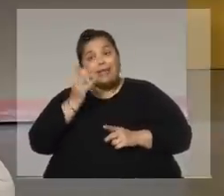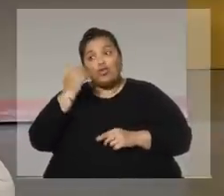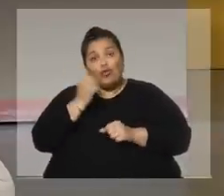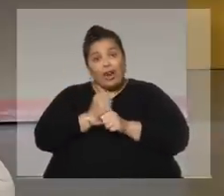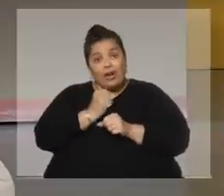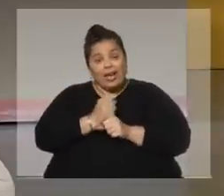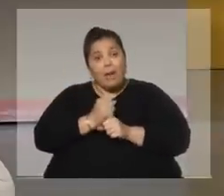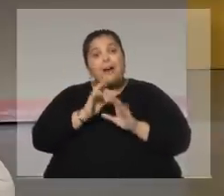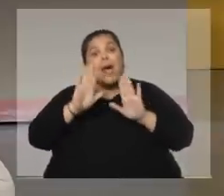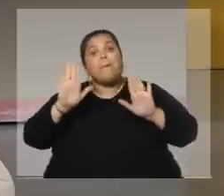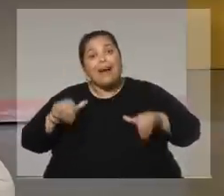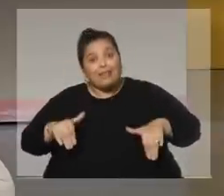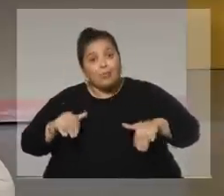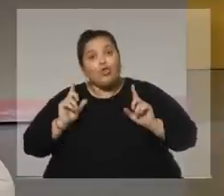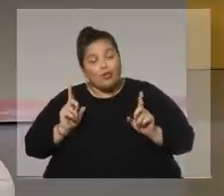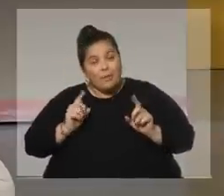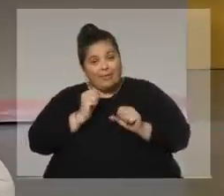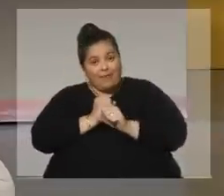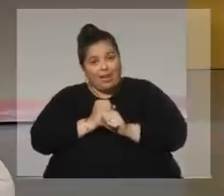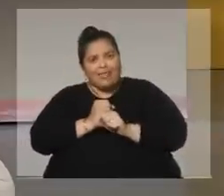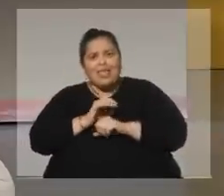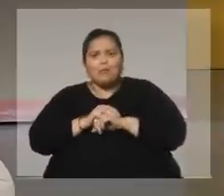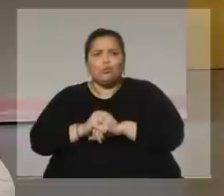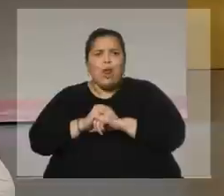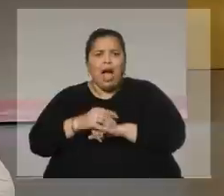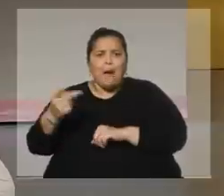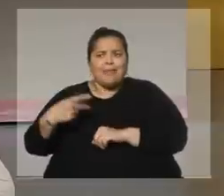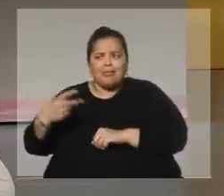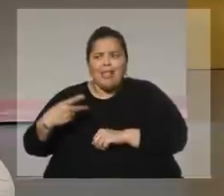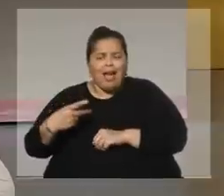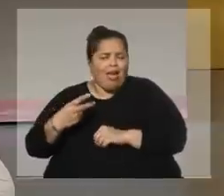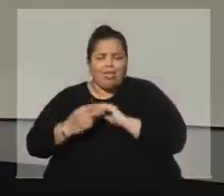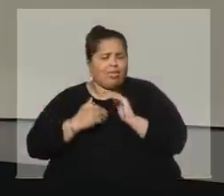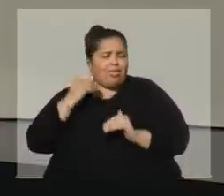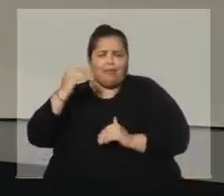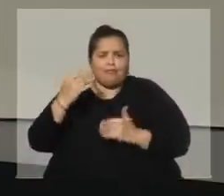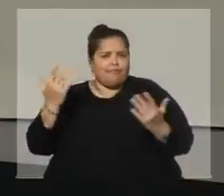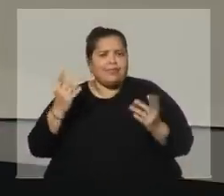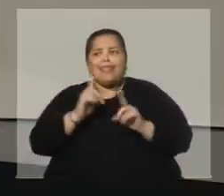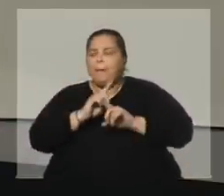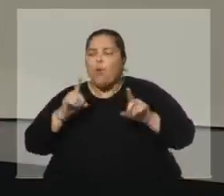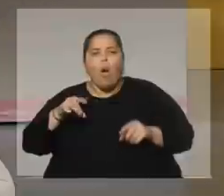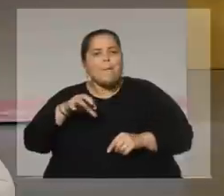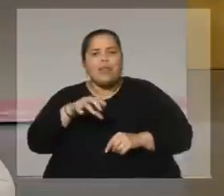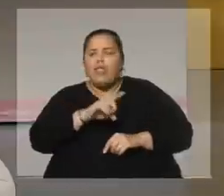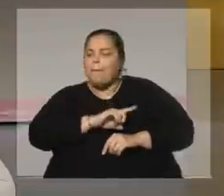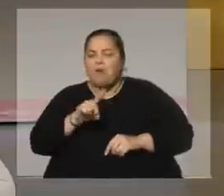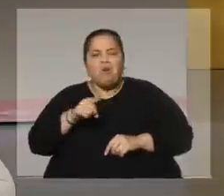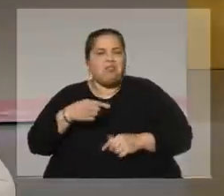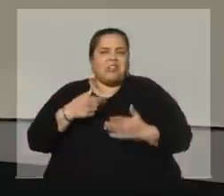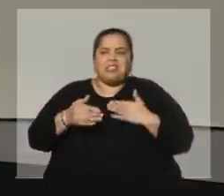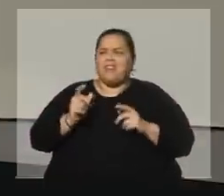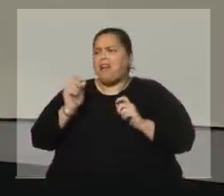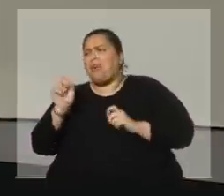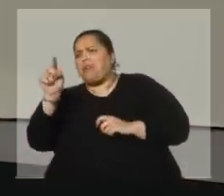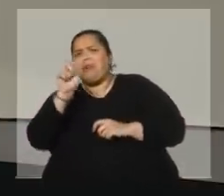para el patrimonio y teníamos una amistad por encima de un montón de cosas. que a él tampoco le importaba a quien